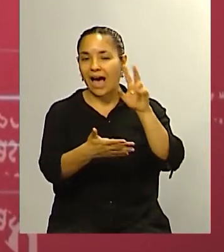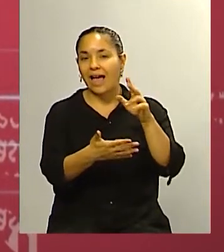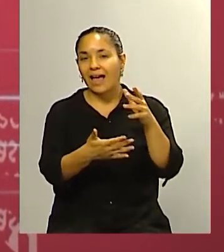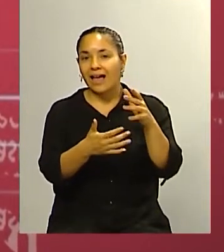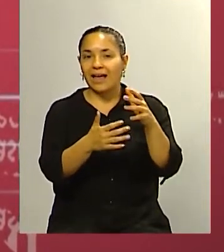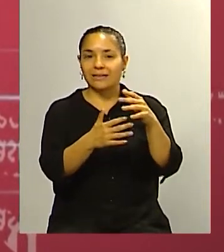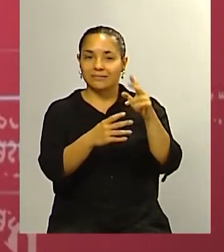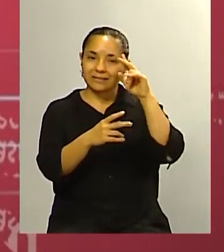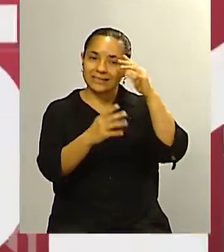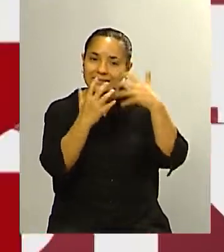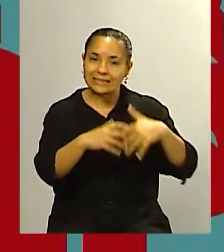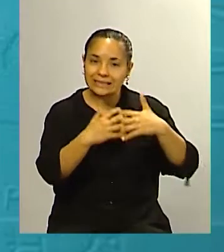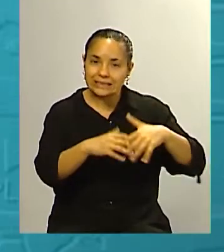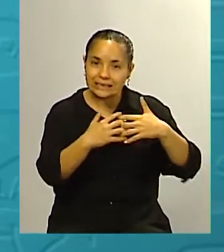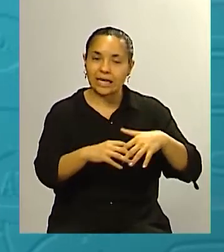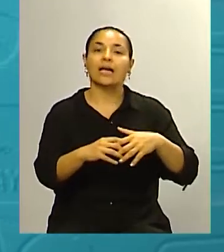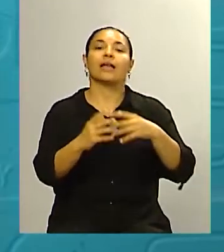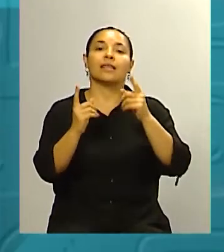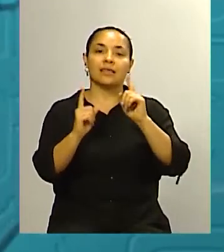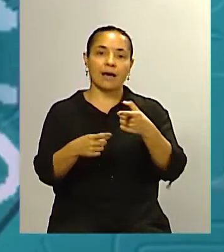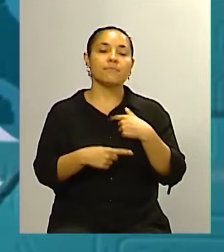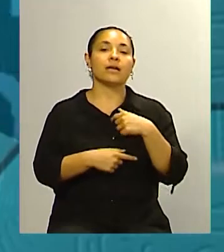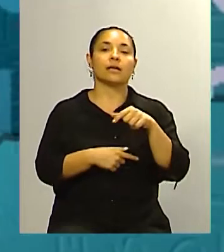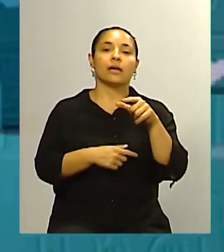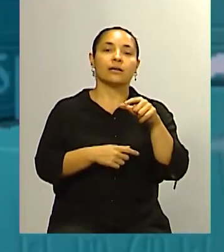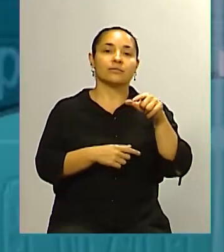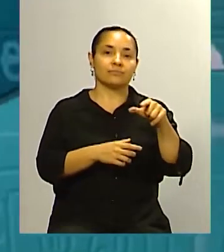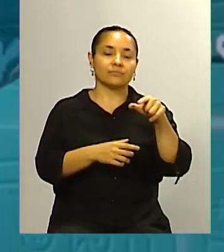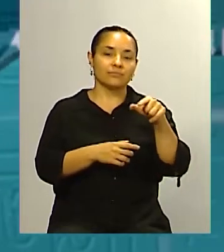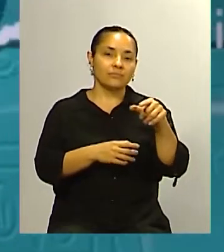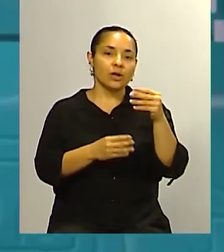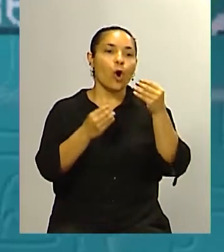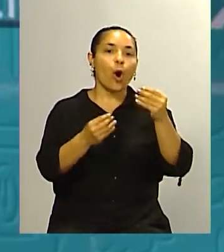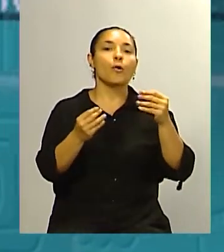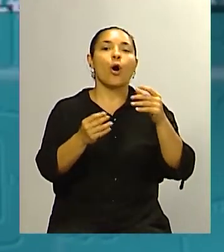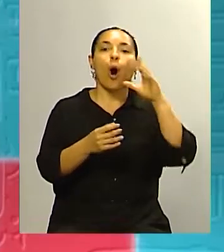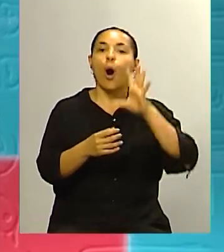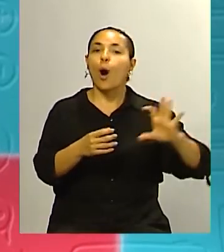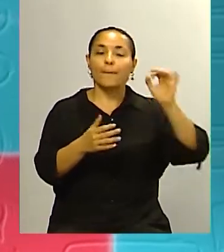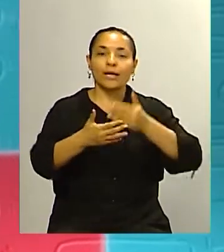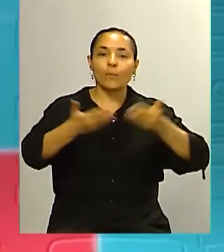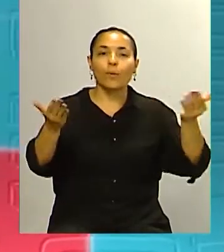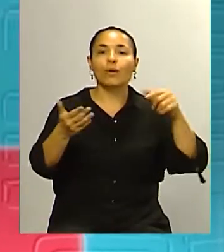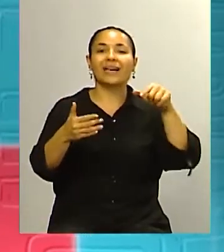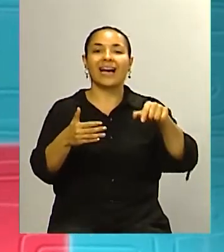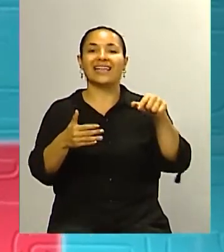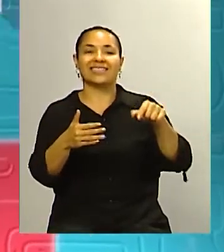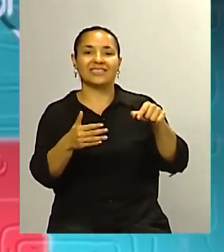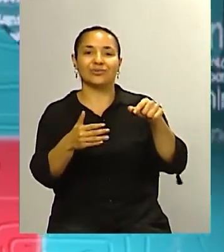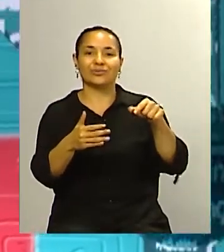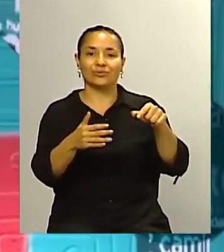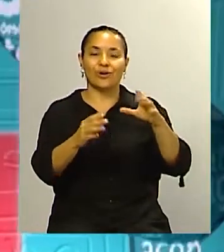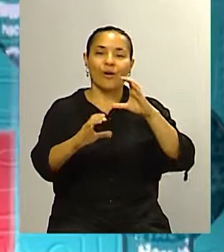la industria de la opinión pública tiene que poner la barba en remojo tiene que empezar un proceso de reconocimiento de que